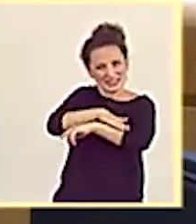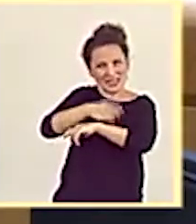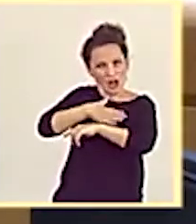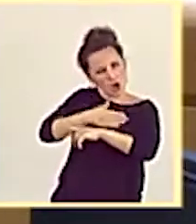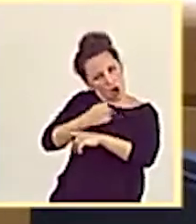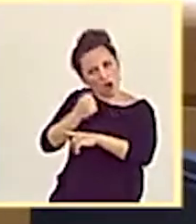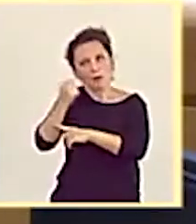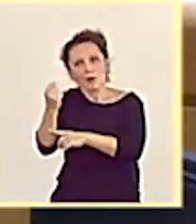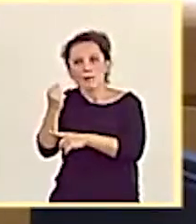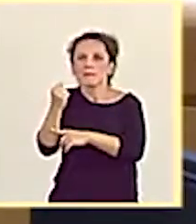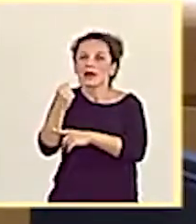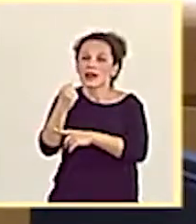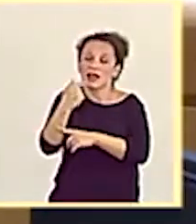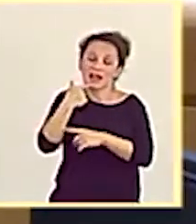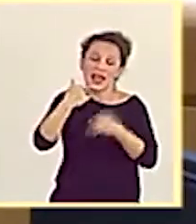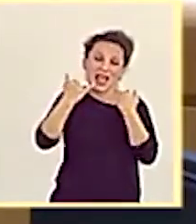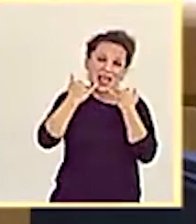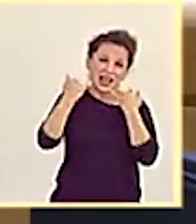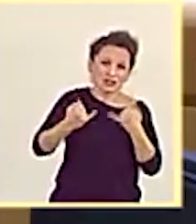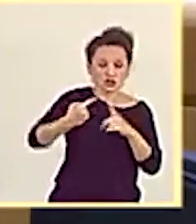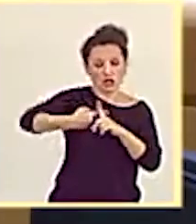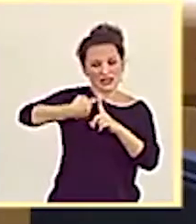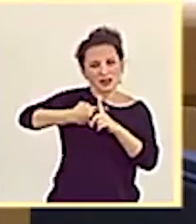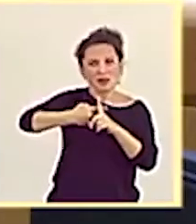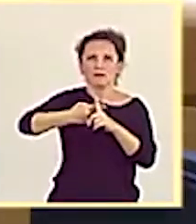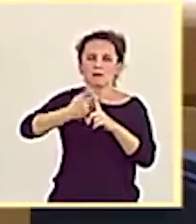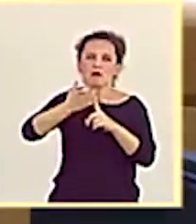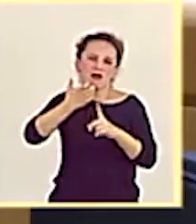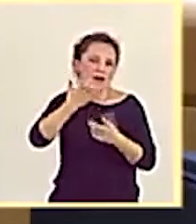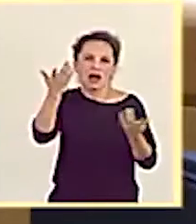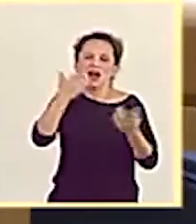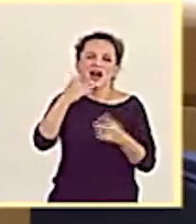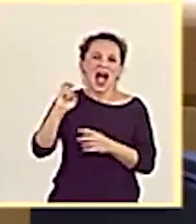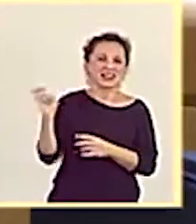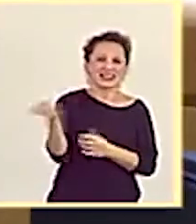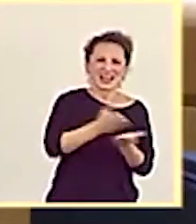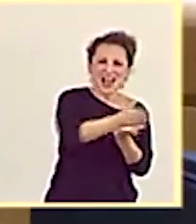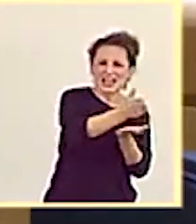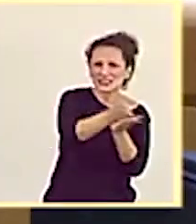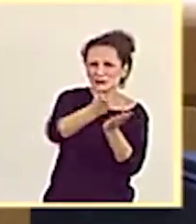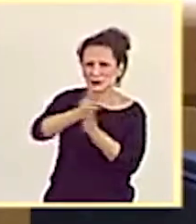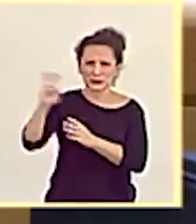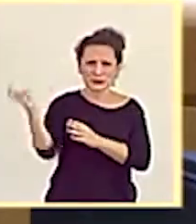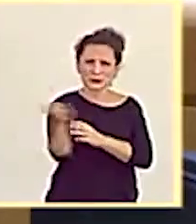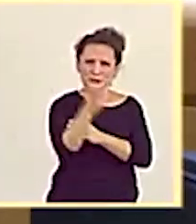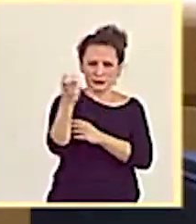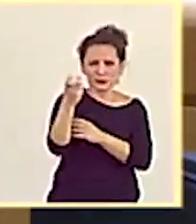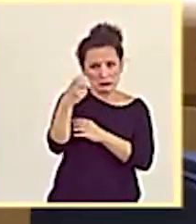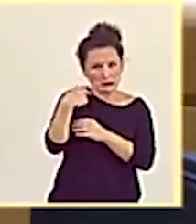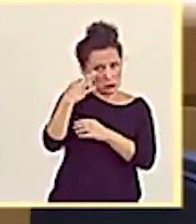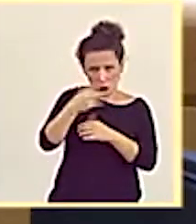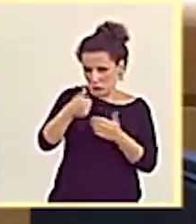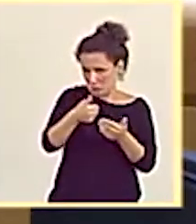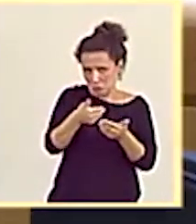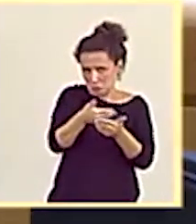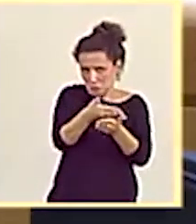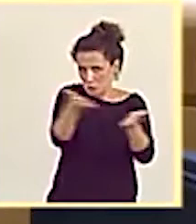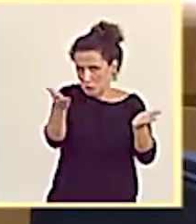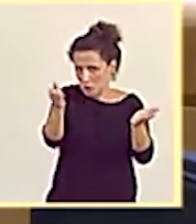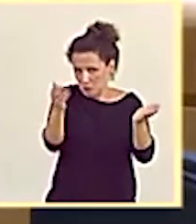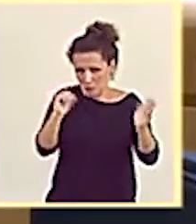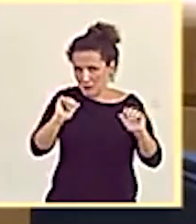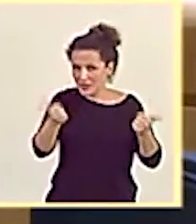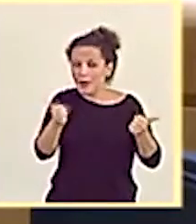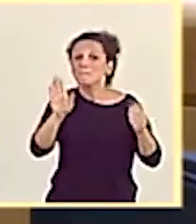acompañamiento a la industria electrointensiva con distintas alternativas que verá la luz pronto. Pero también es verdad que, en el contexto de las